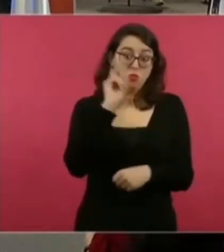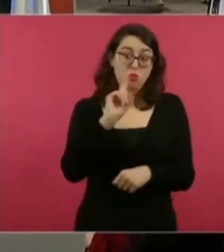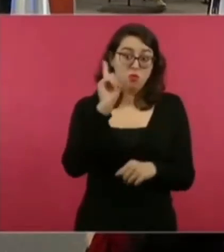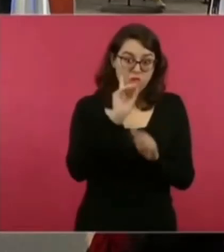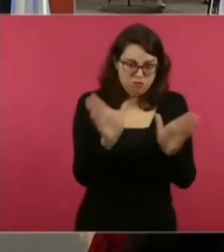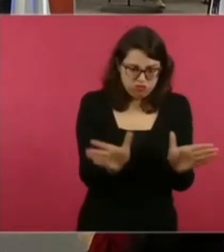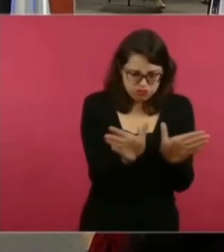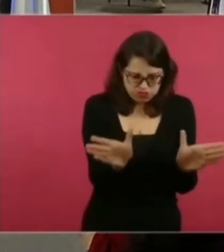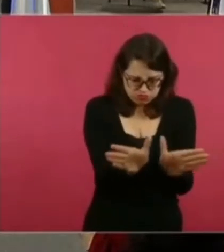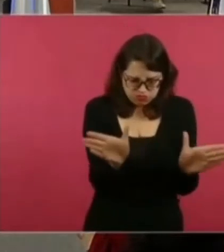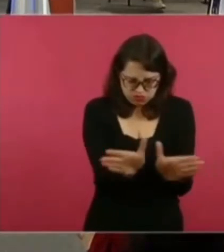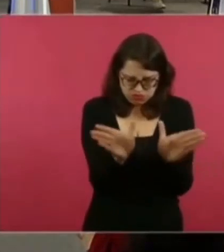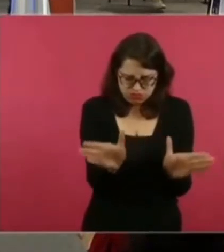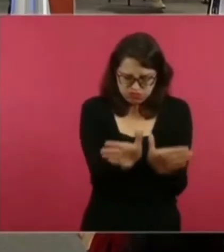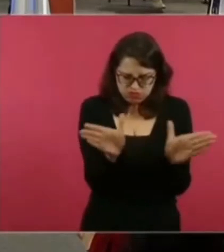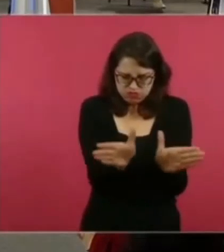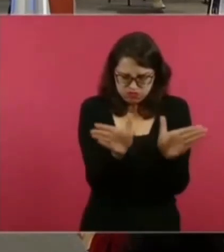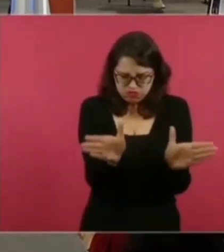No es igual.